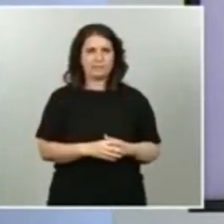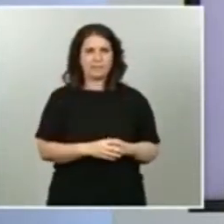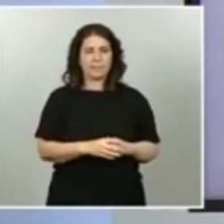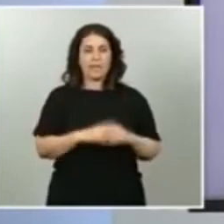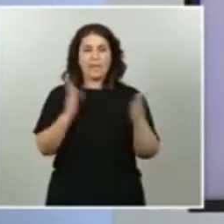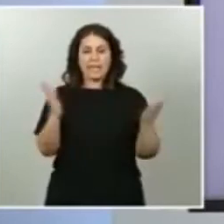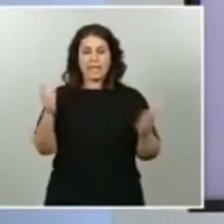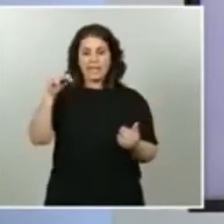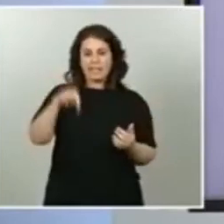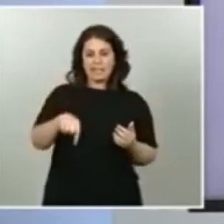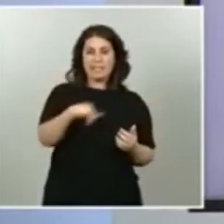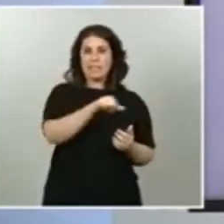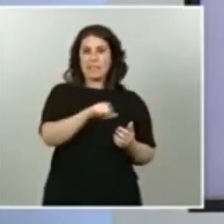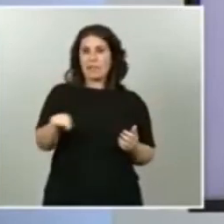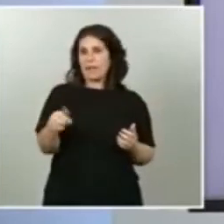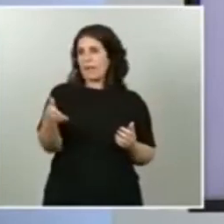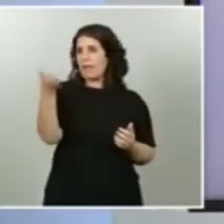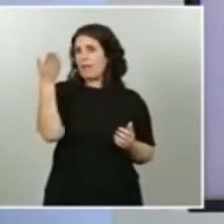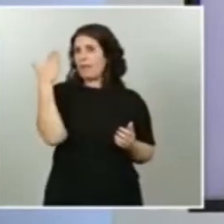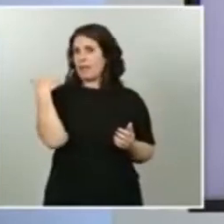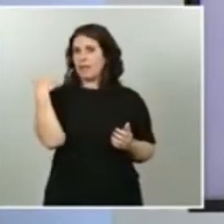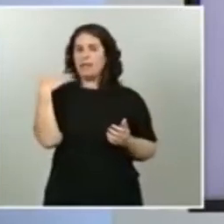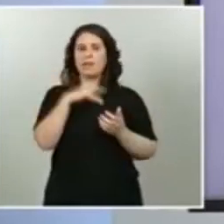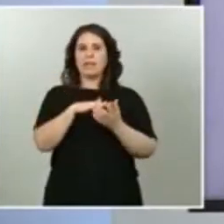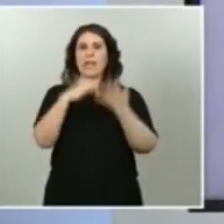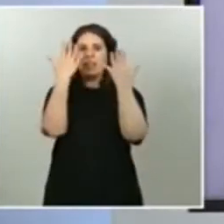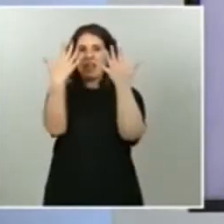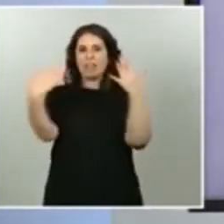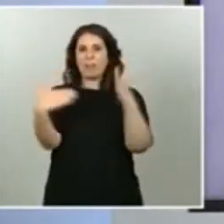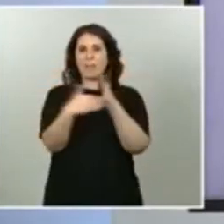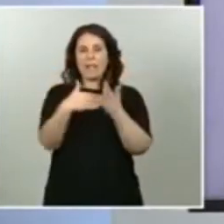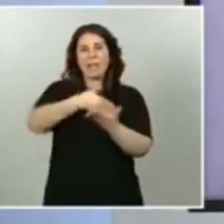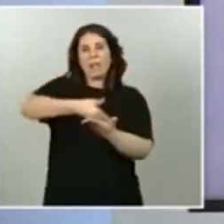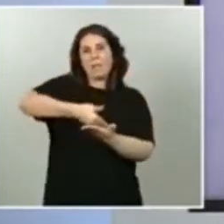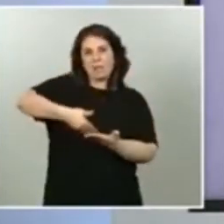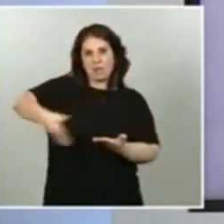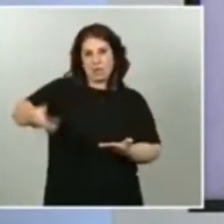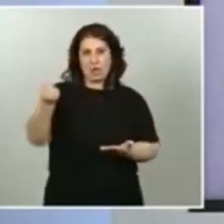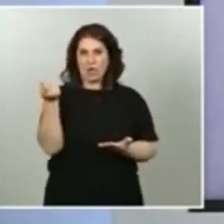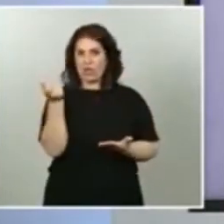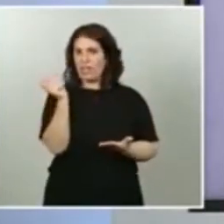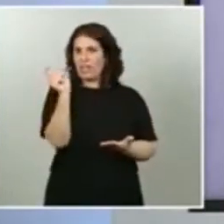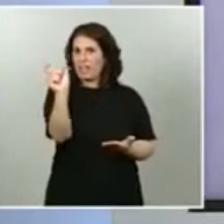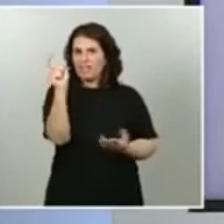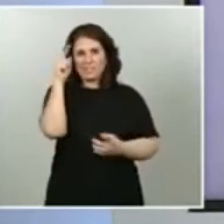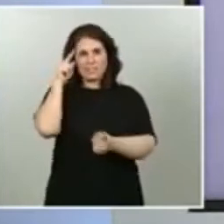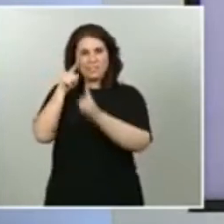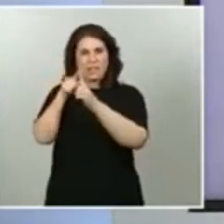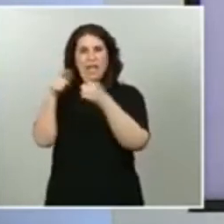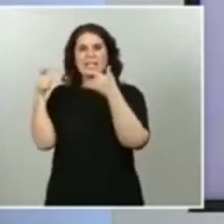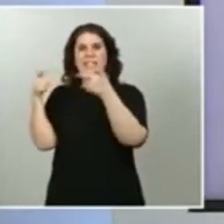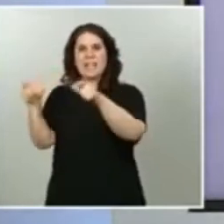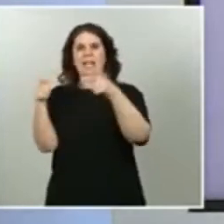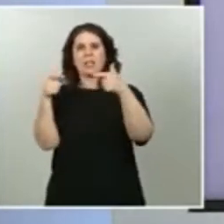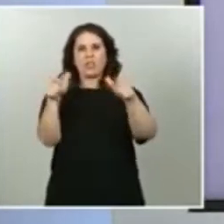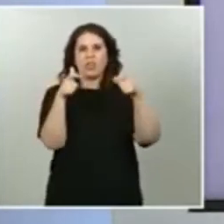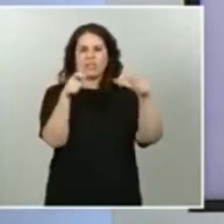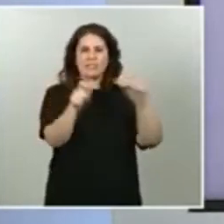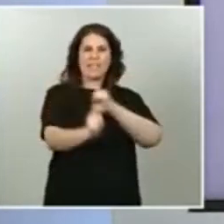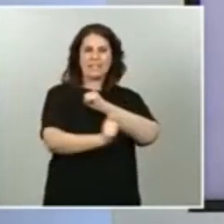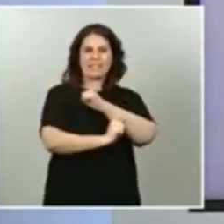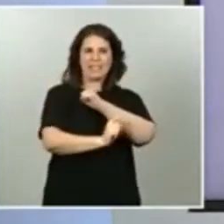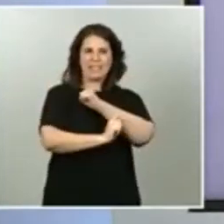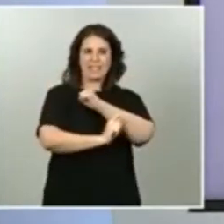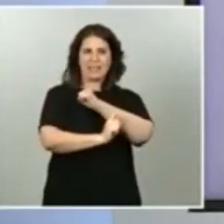abordamos una línea de 10.000 millones para sectores estratégicos en los que claramente se